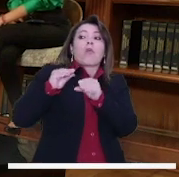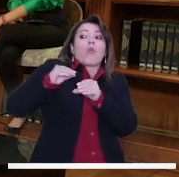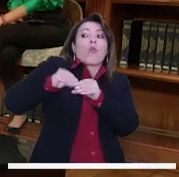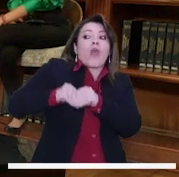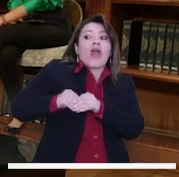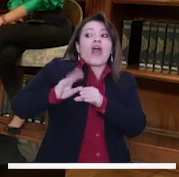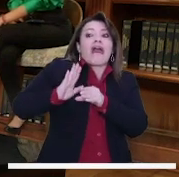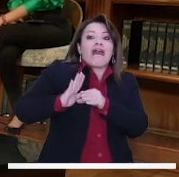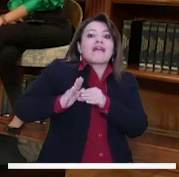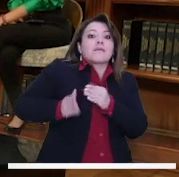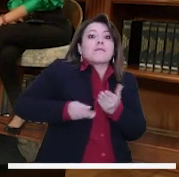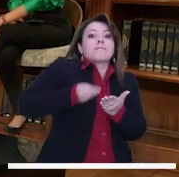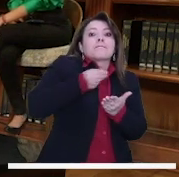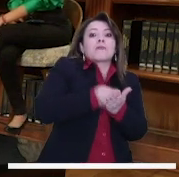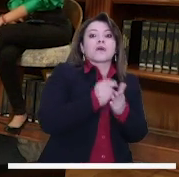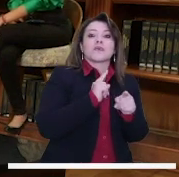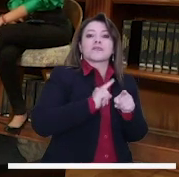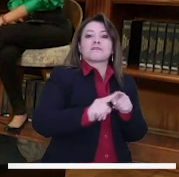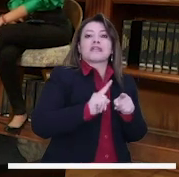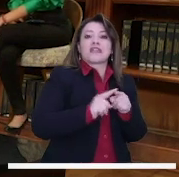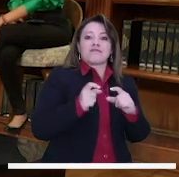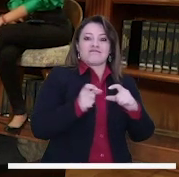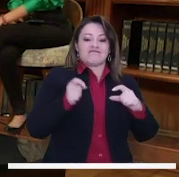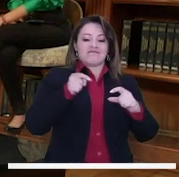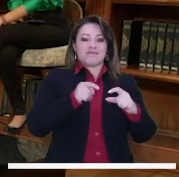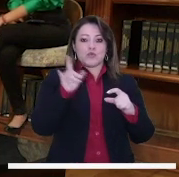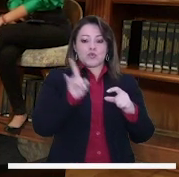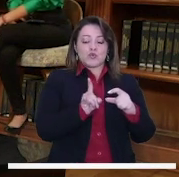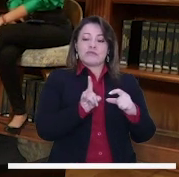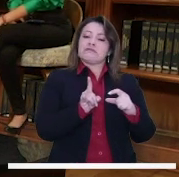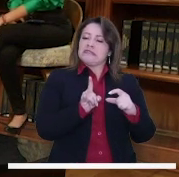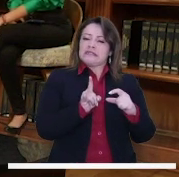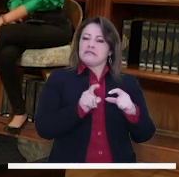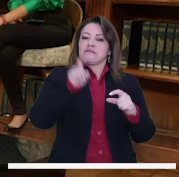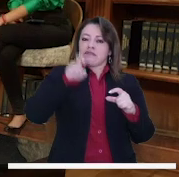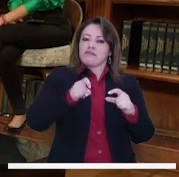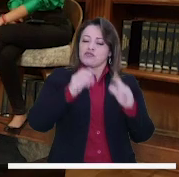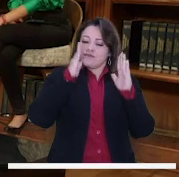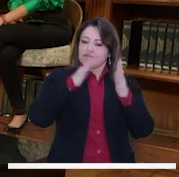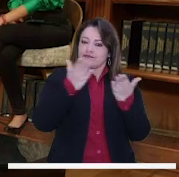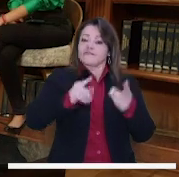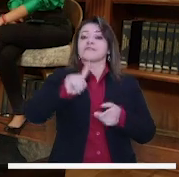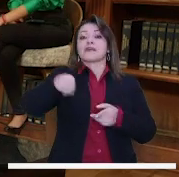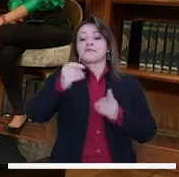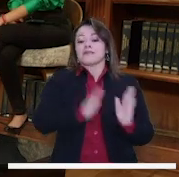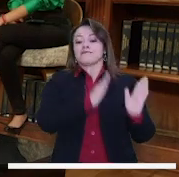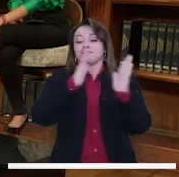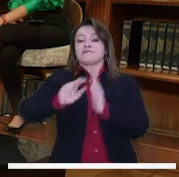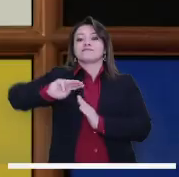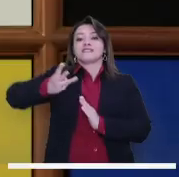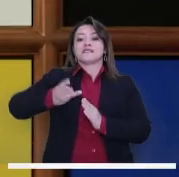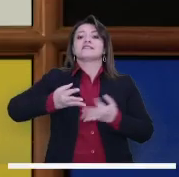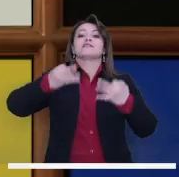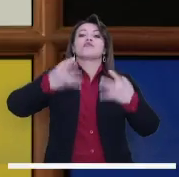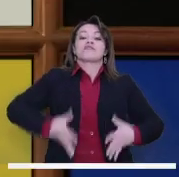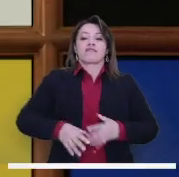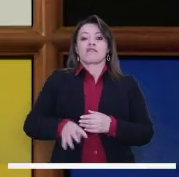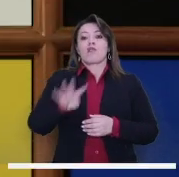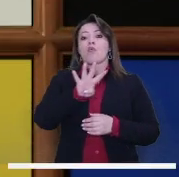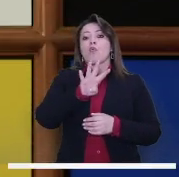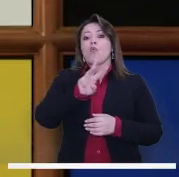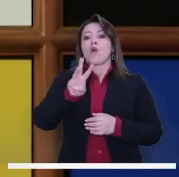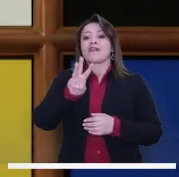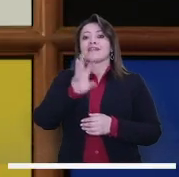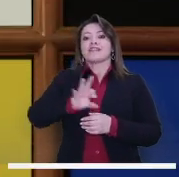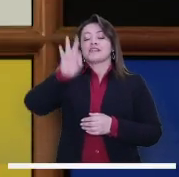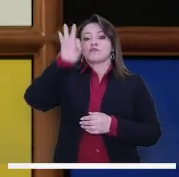proporción con los estratos 4, 5 y 6, hay que revisar eso. Tres, el tema de seguridad, solamente en el 43% de las